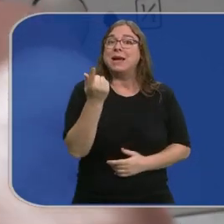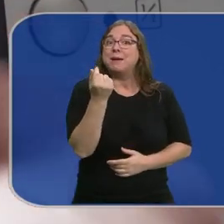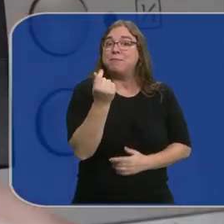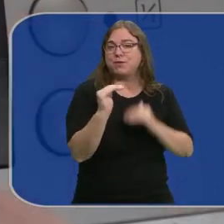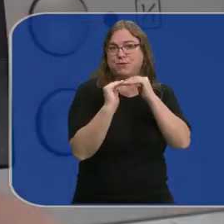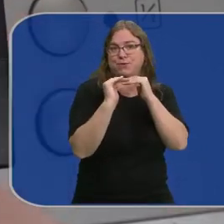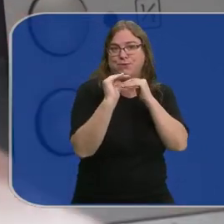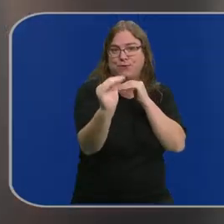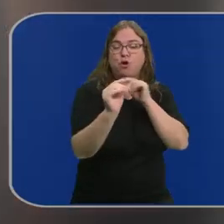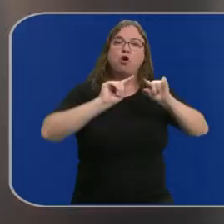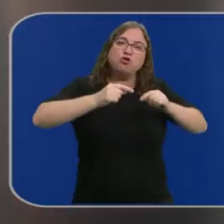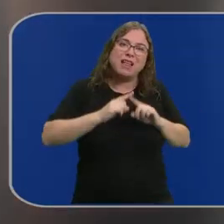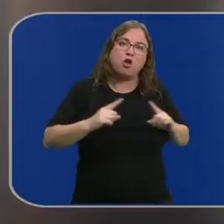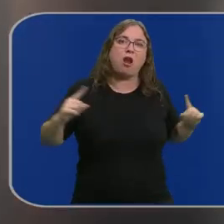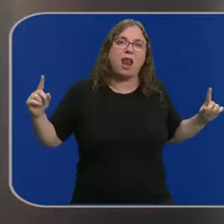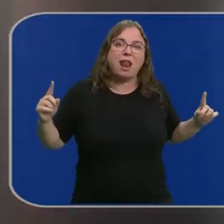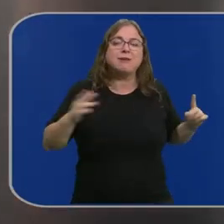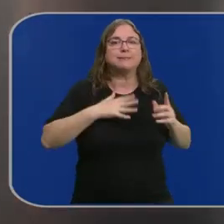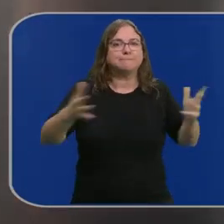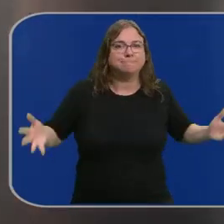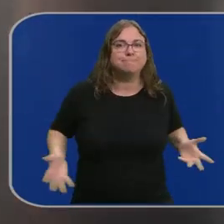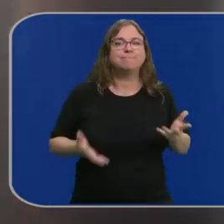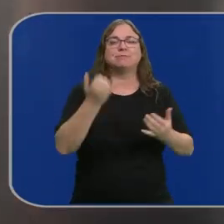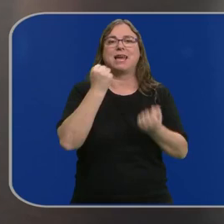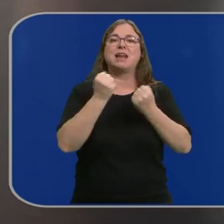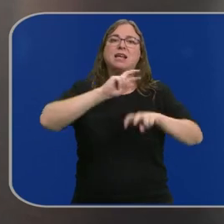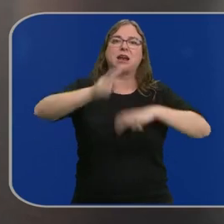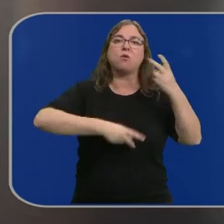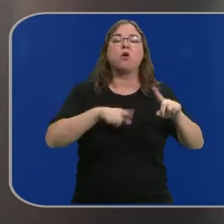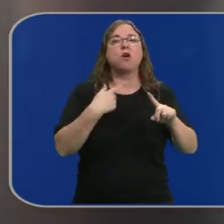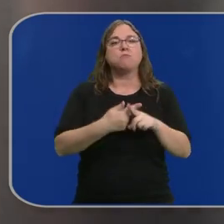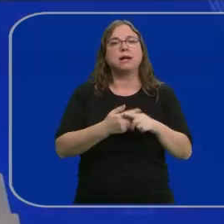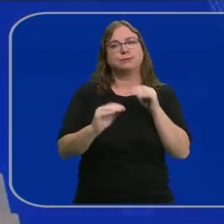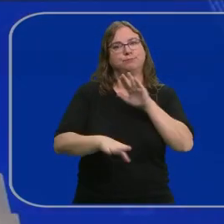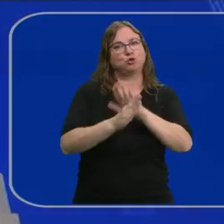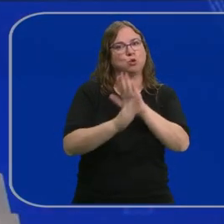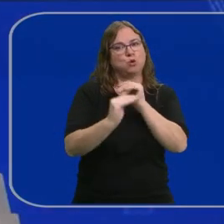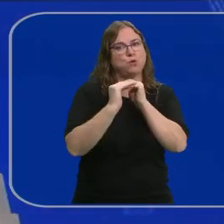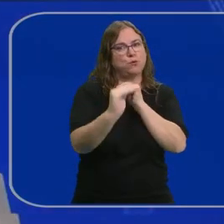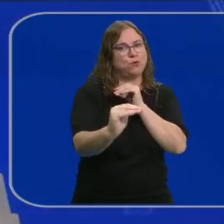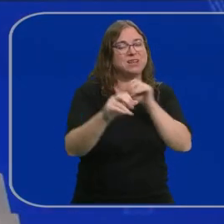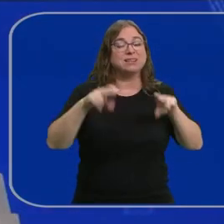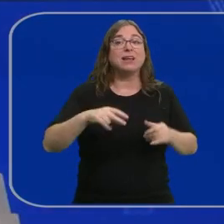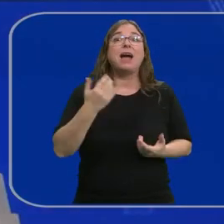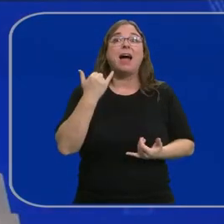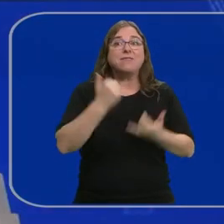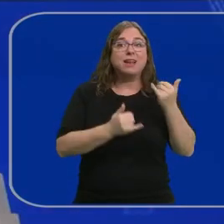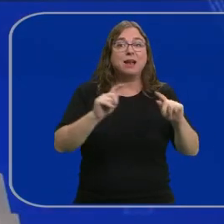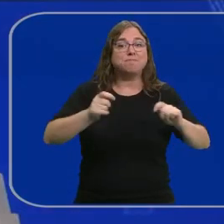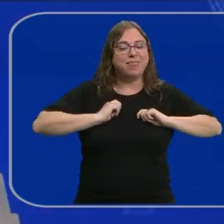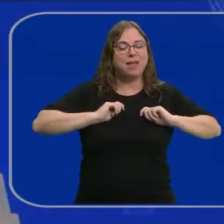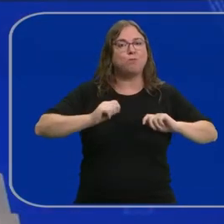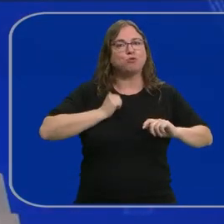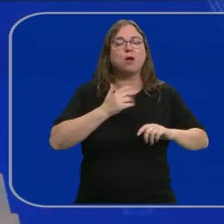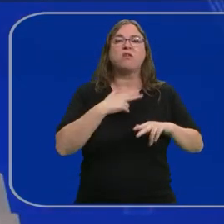sean más estables con contratos a largo plazo, se fomente la energía renovable y se garantice el suministro. Nos permitirá descarbonizar rápidamente